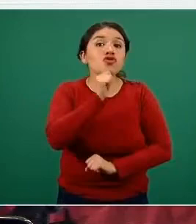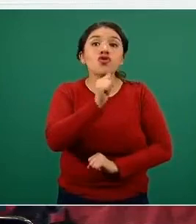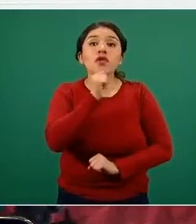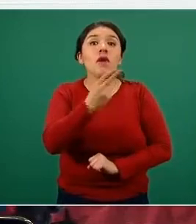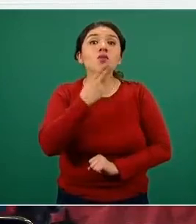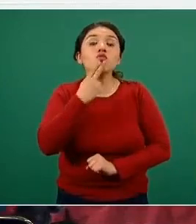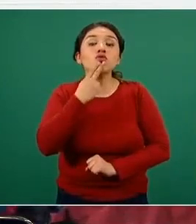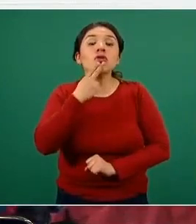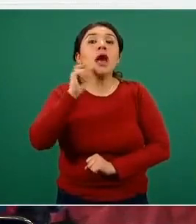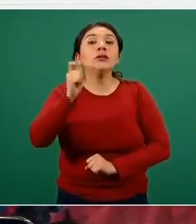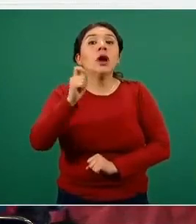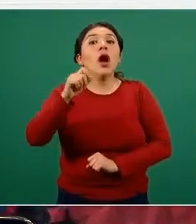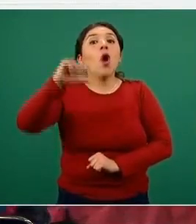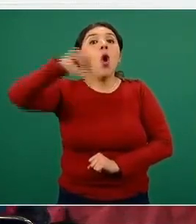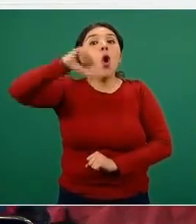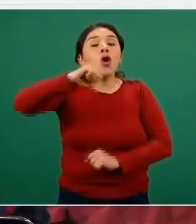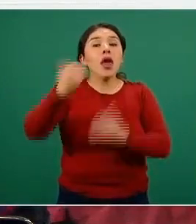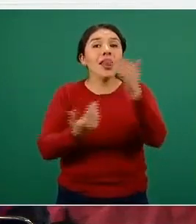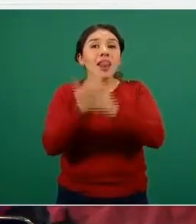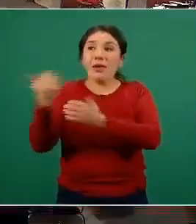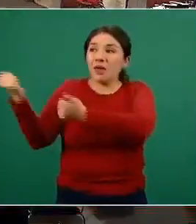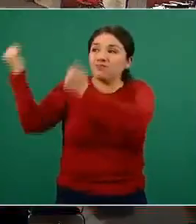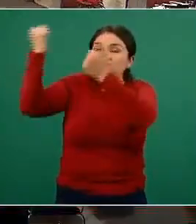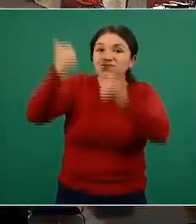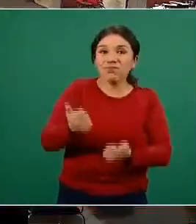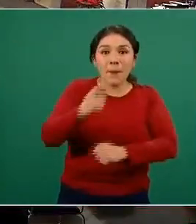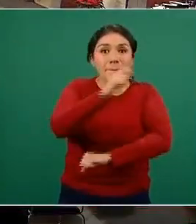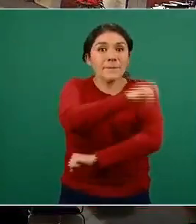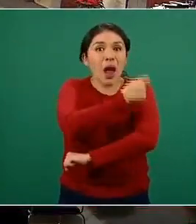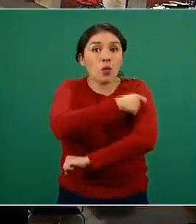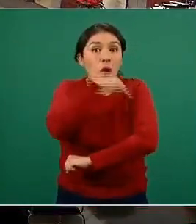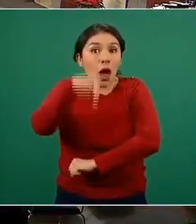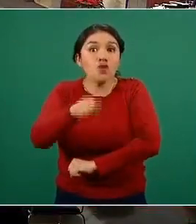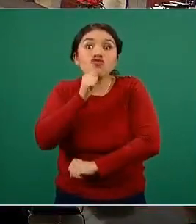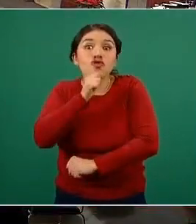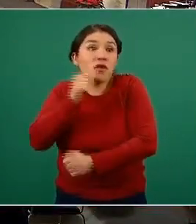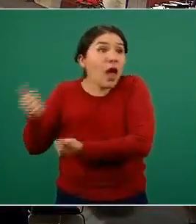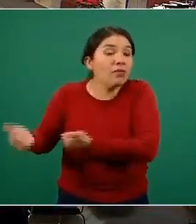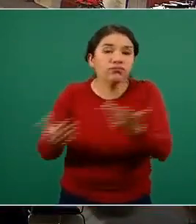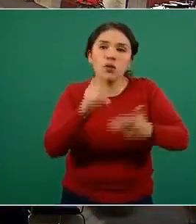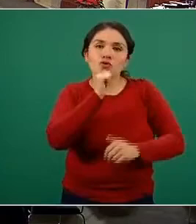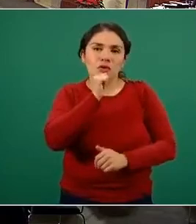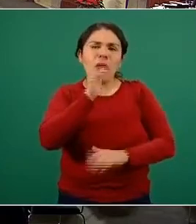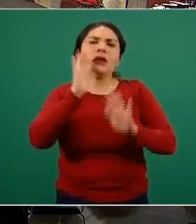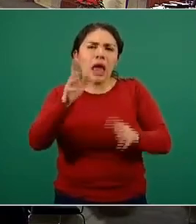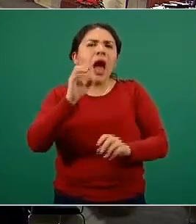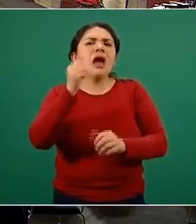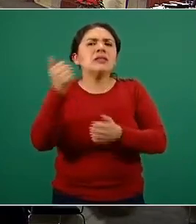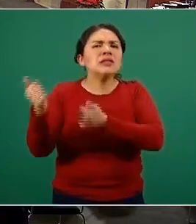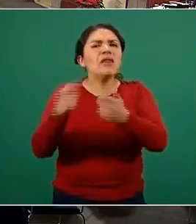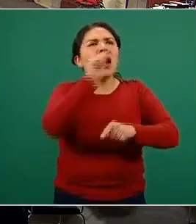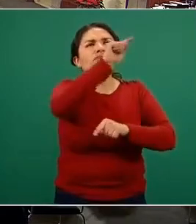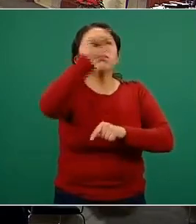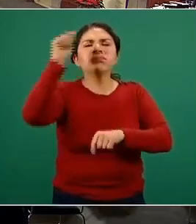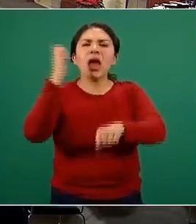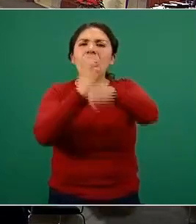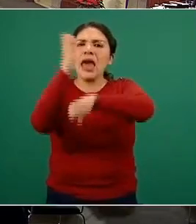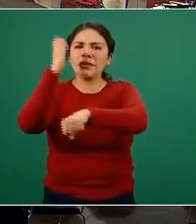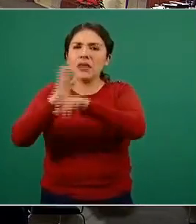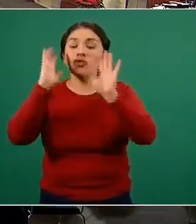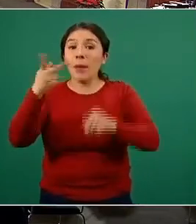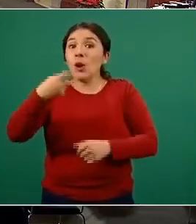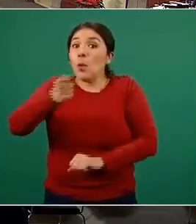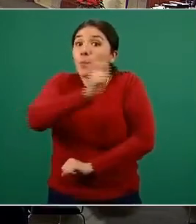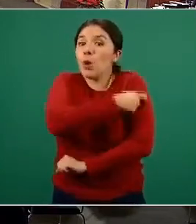dosis del embarque de lo que llegó hoy, aunque ya fue enviado a las siguientes entidades federativas.